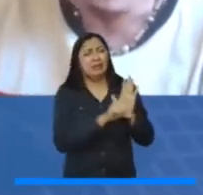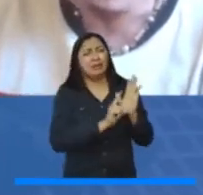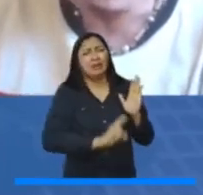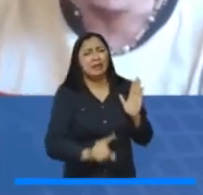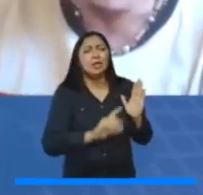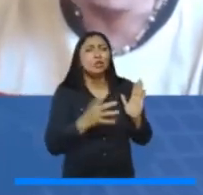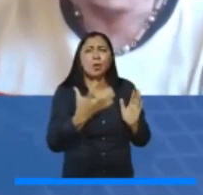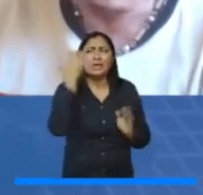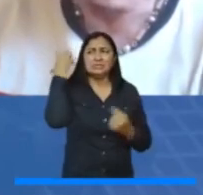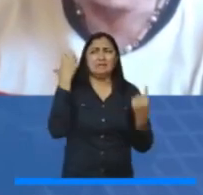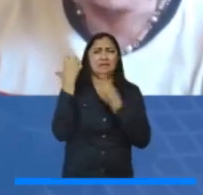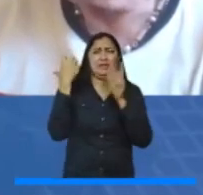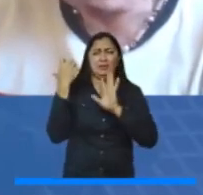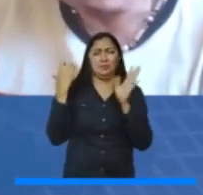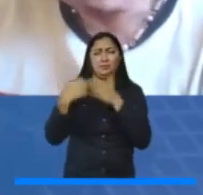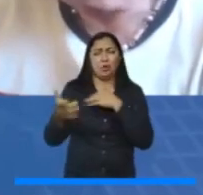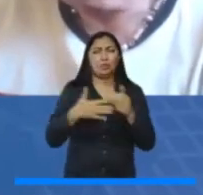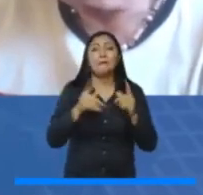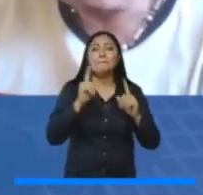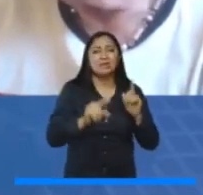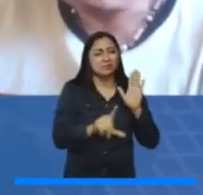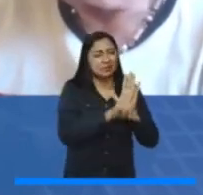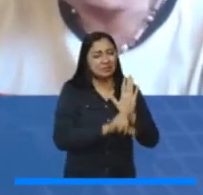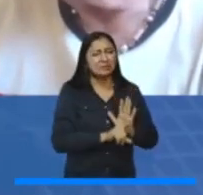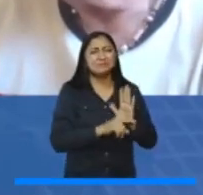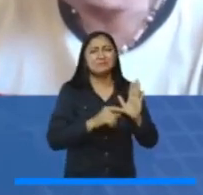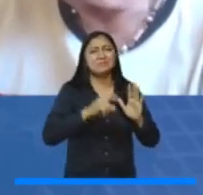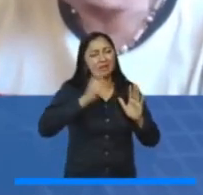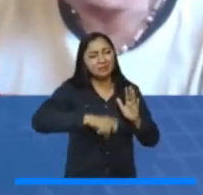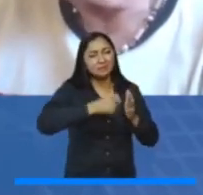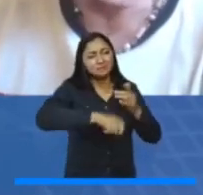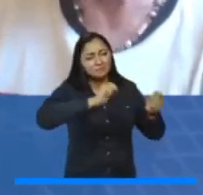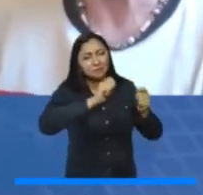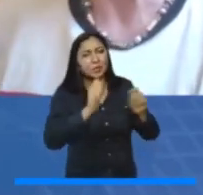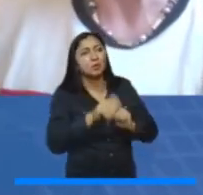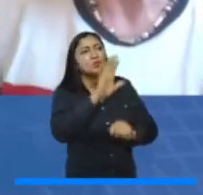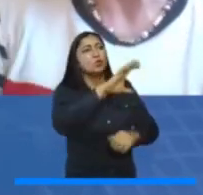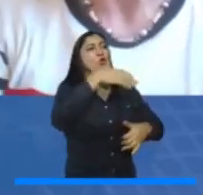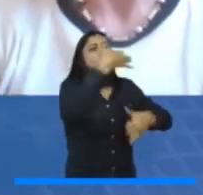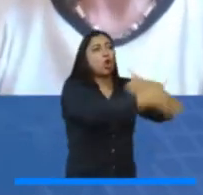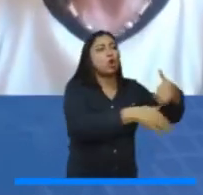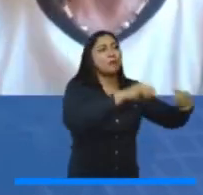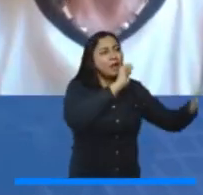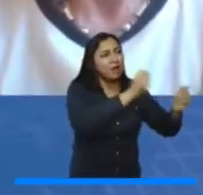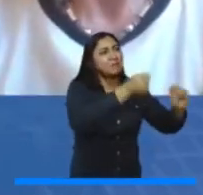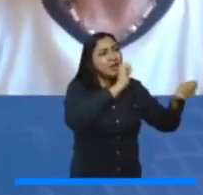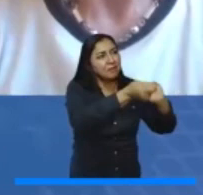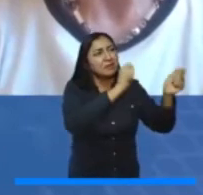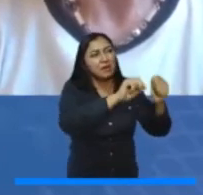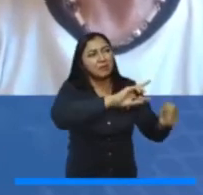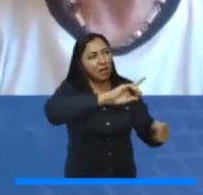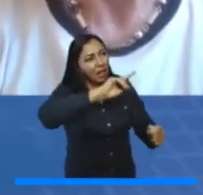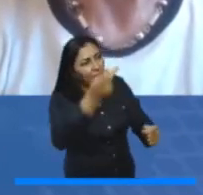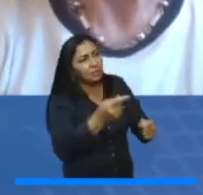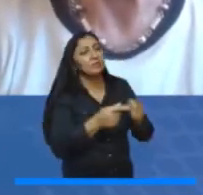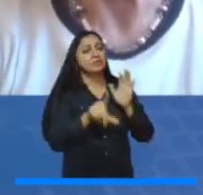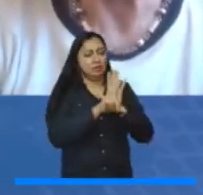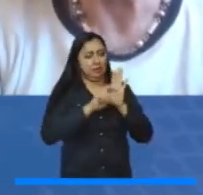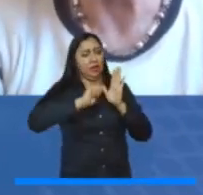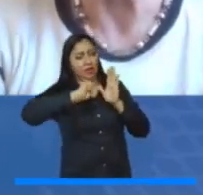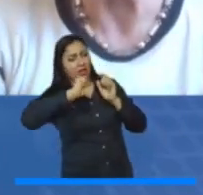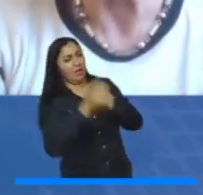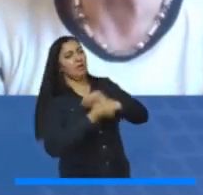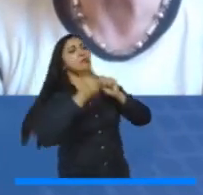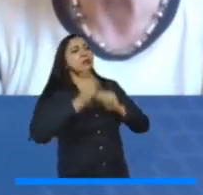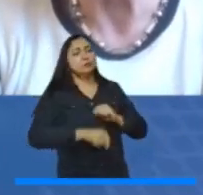ley ajustada a un país que cambia y que se transforma permanentemente. Pero esa ley, por ejemplo, en la constitución de los